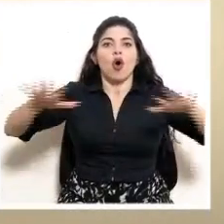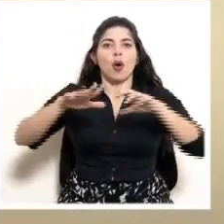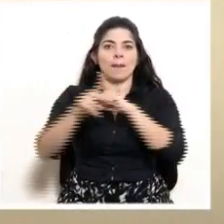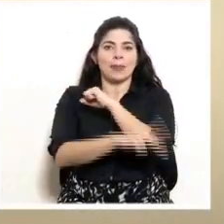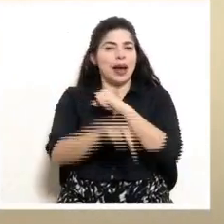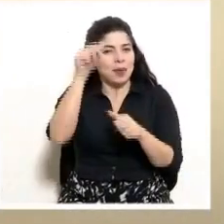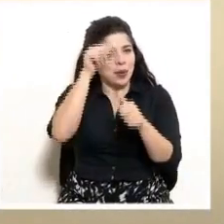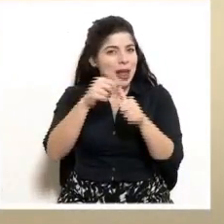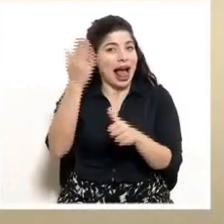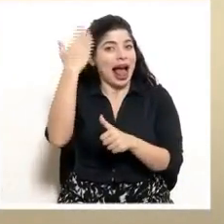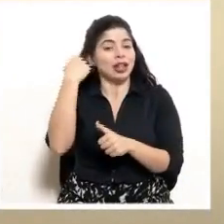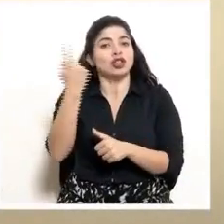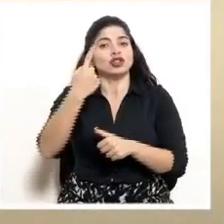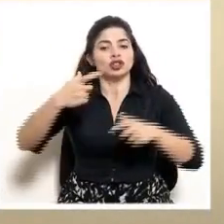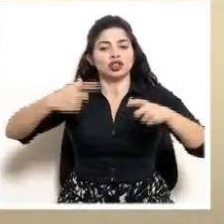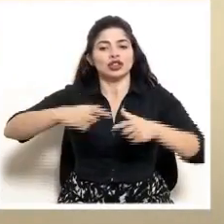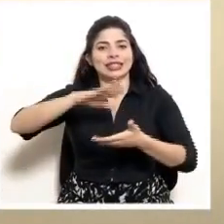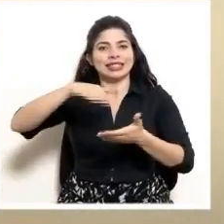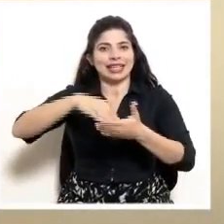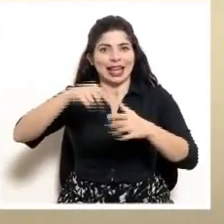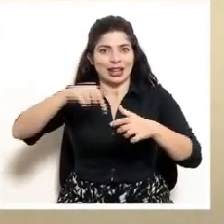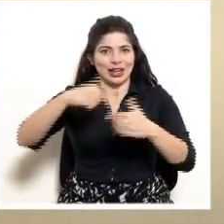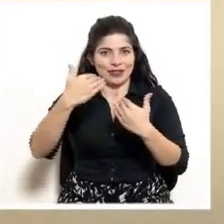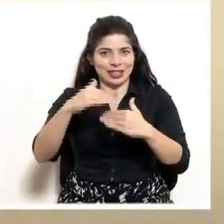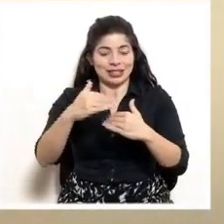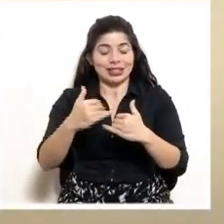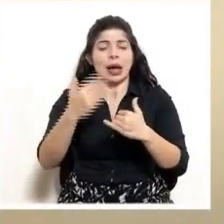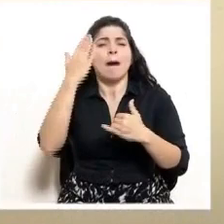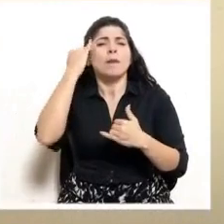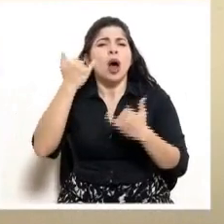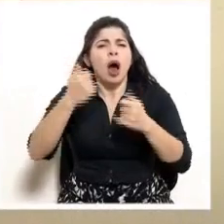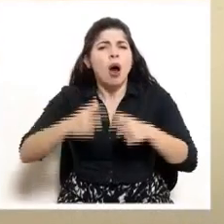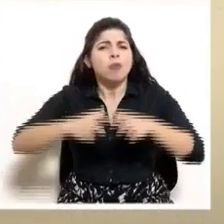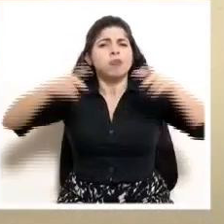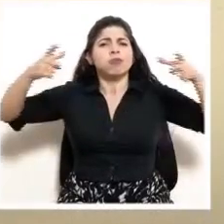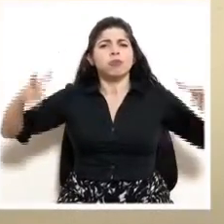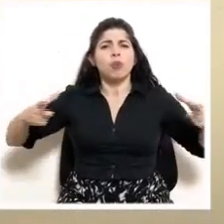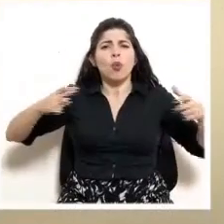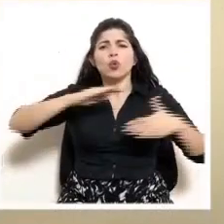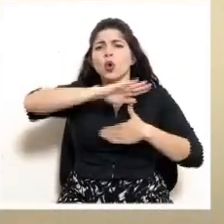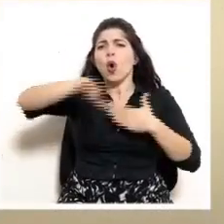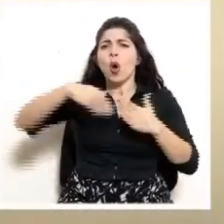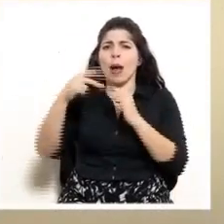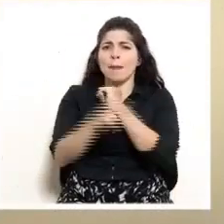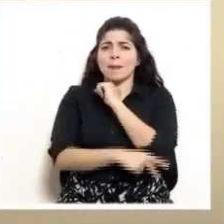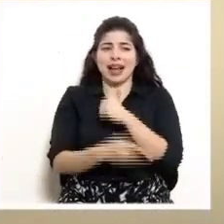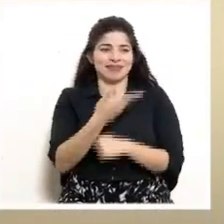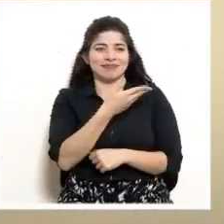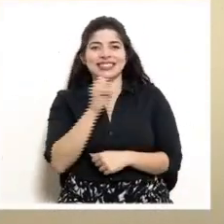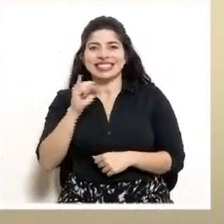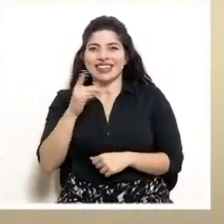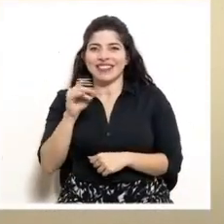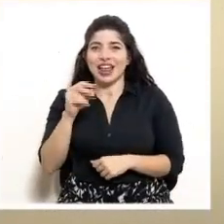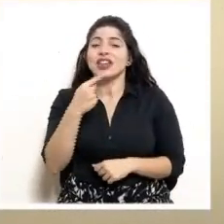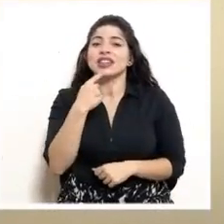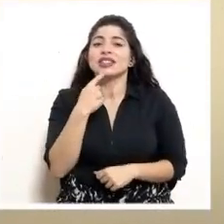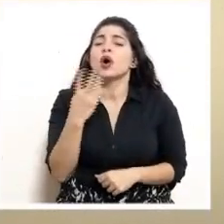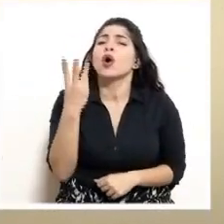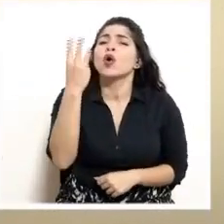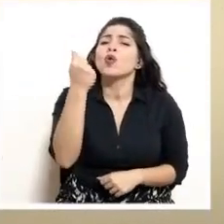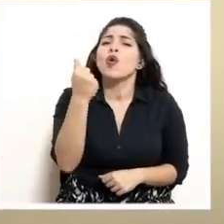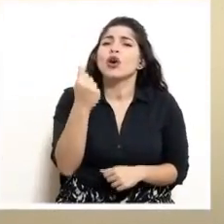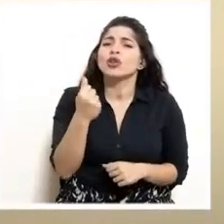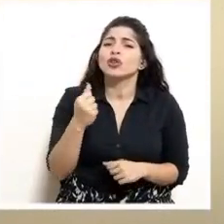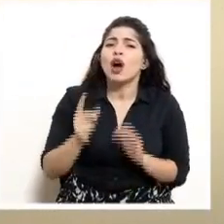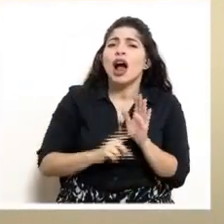que estaba solo para la región central. ¿Y por qué todo el país? Porque aquí lo acaba de decir José Giebredo. ¿Cuántos cantones son los que están con